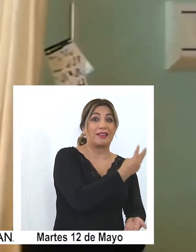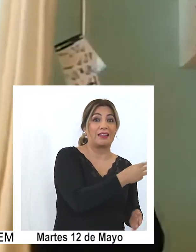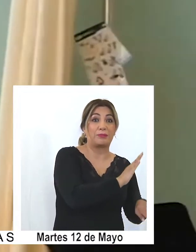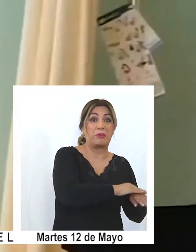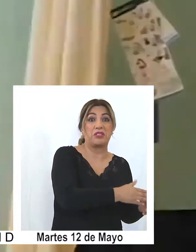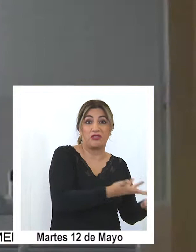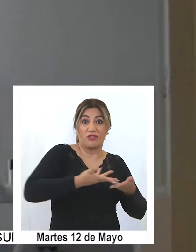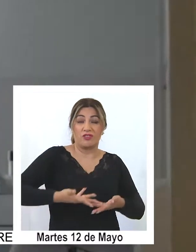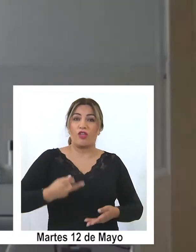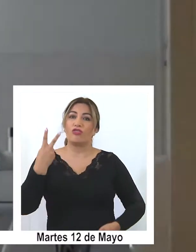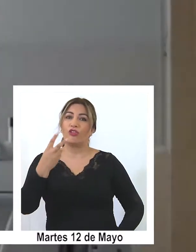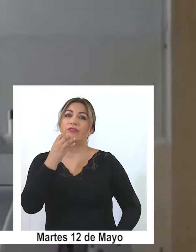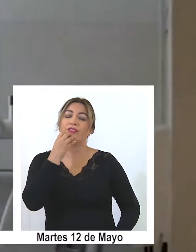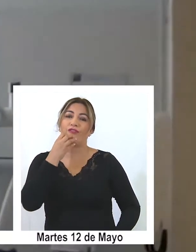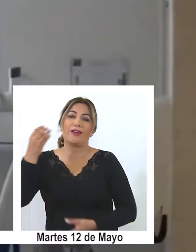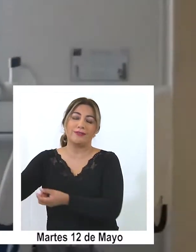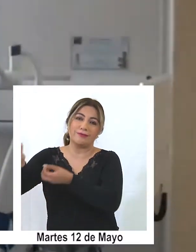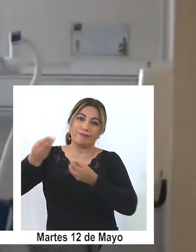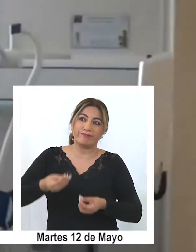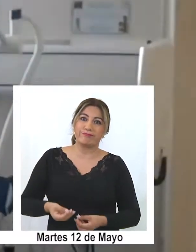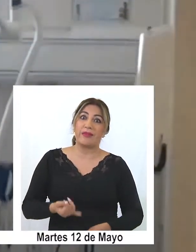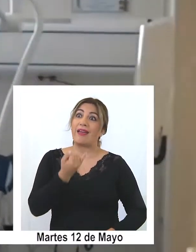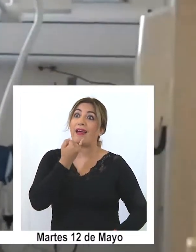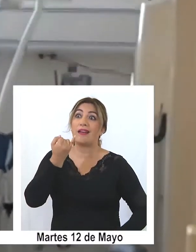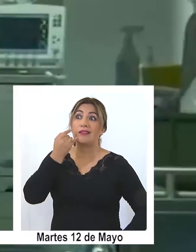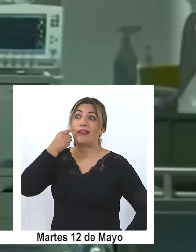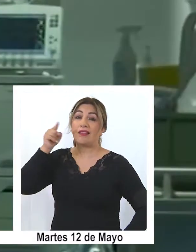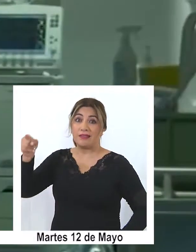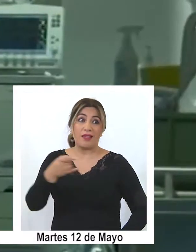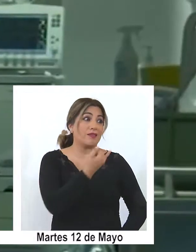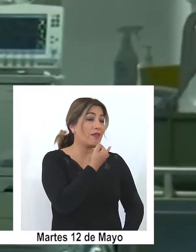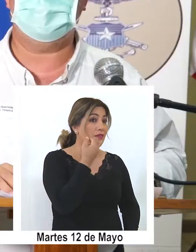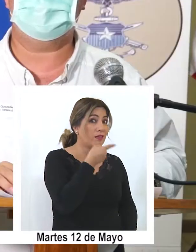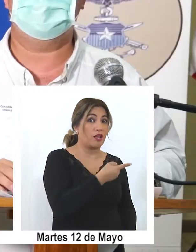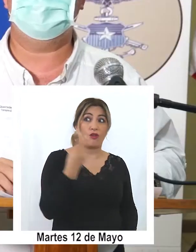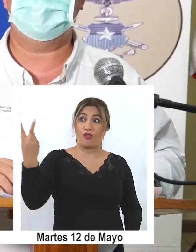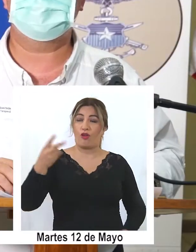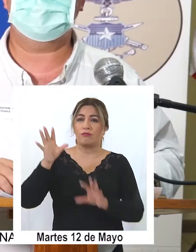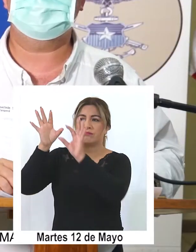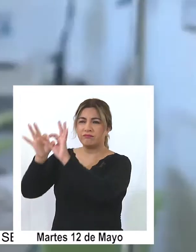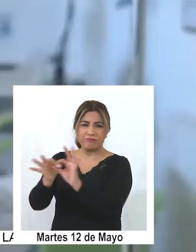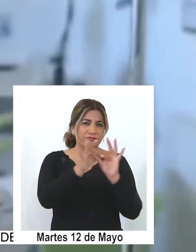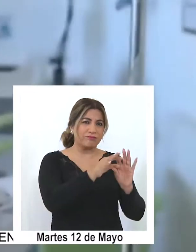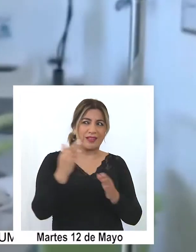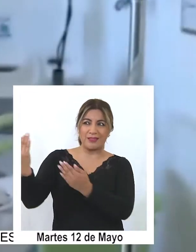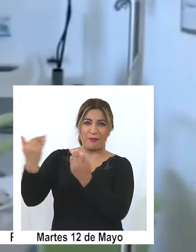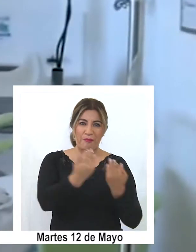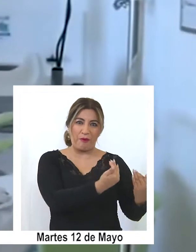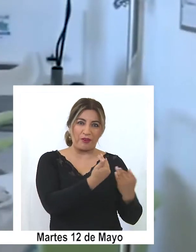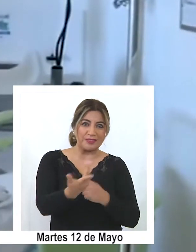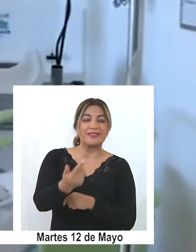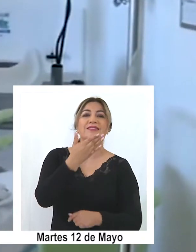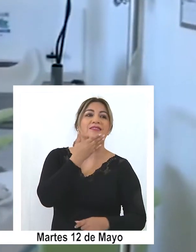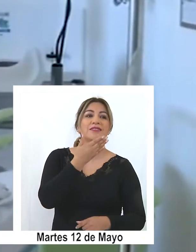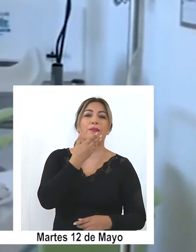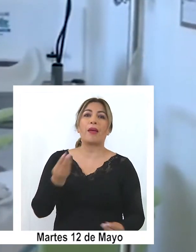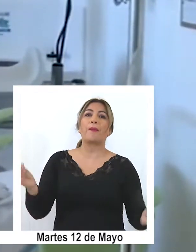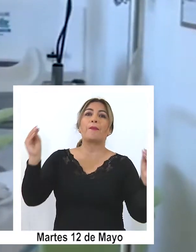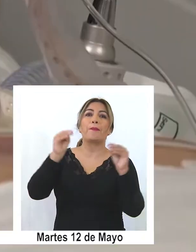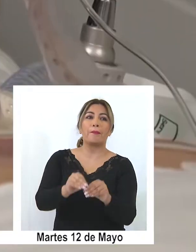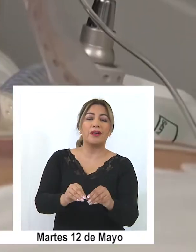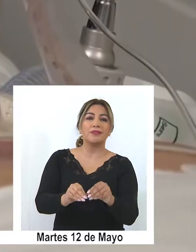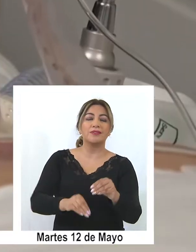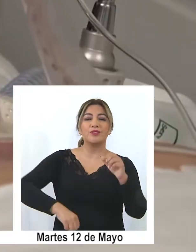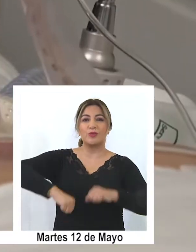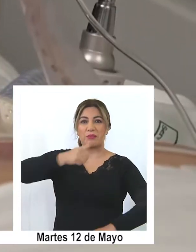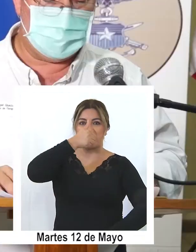Antofagasta, agradecerles a nuestros intendentes la colaboración. A lo que se suma otro aporte de